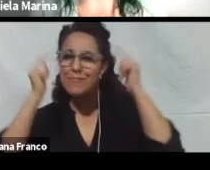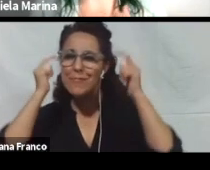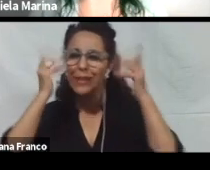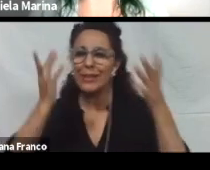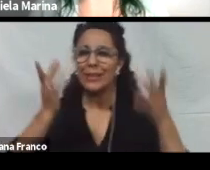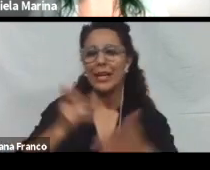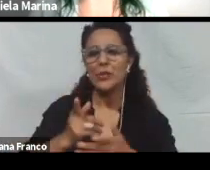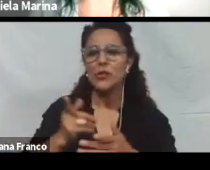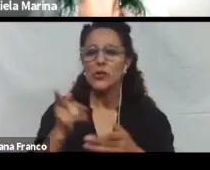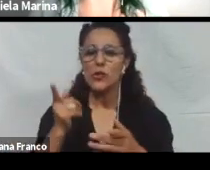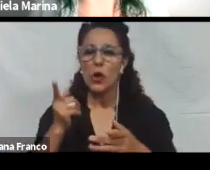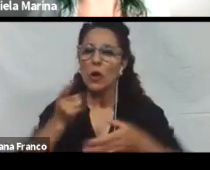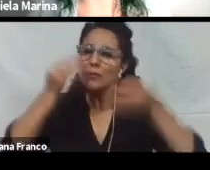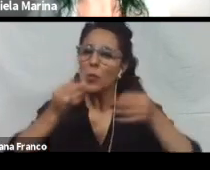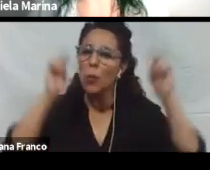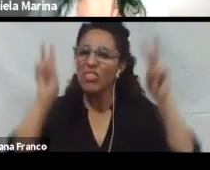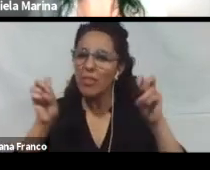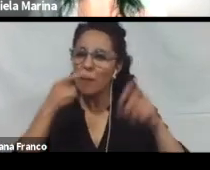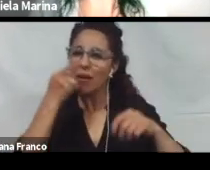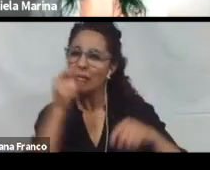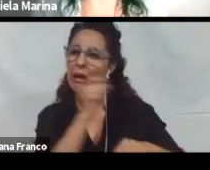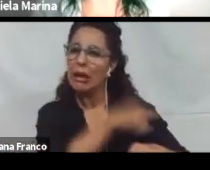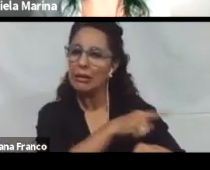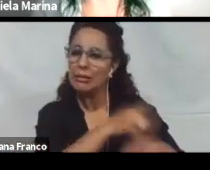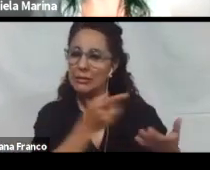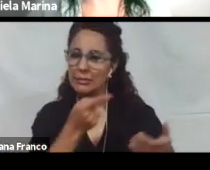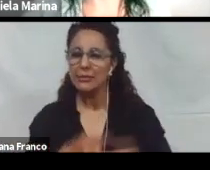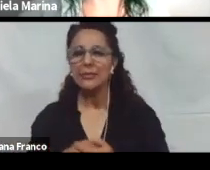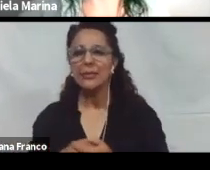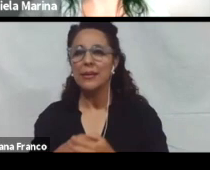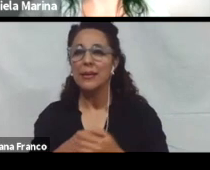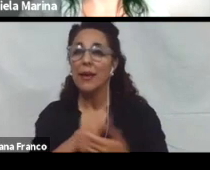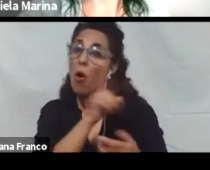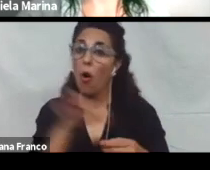sabemos que puede ser de su interés, o que ellos mismos eligen el tema.